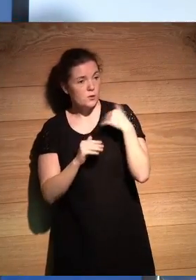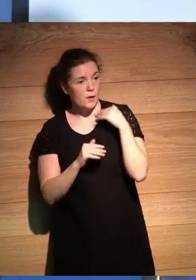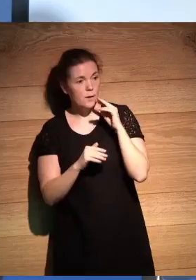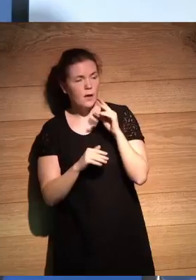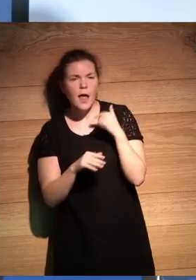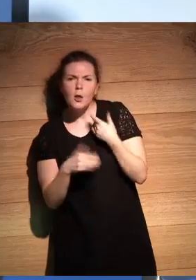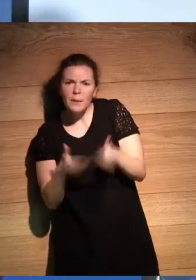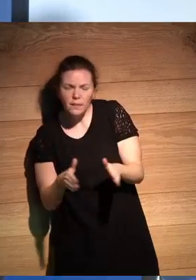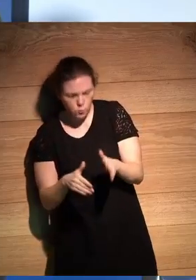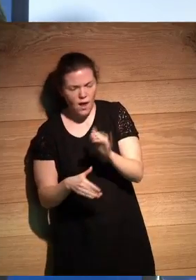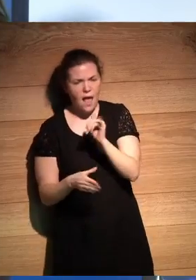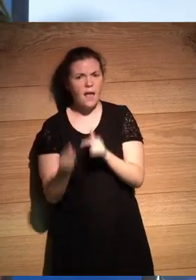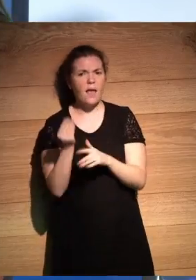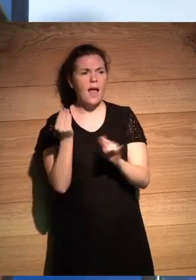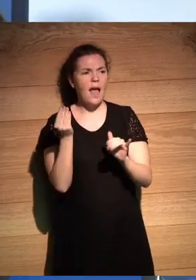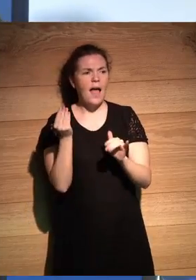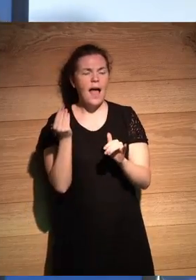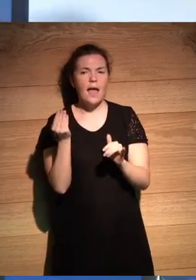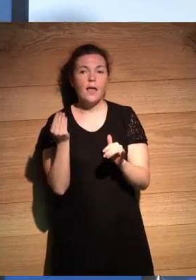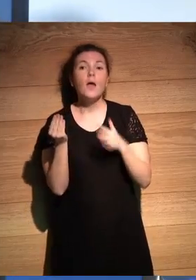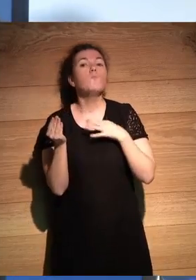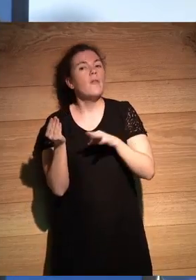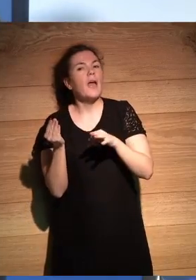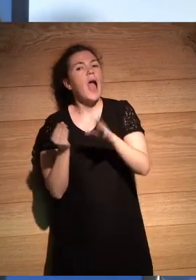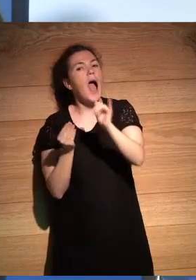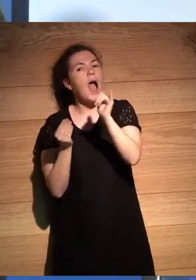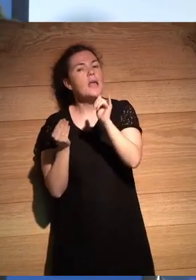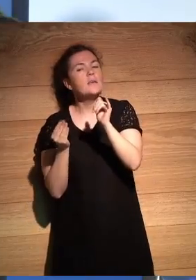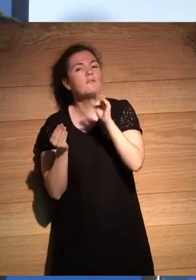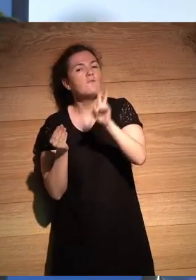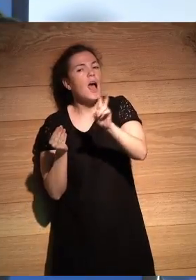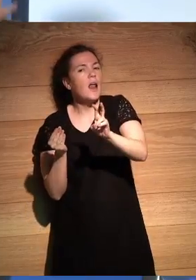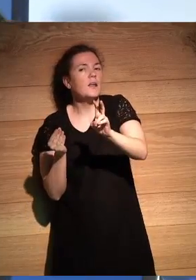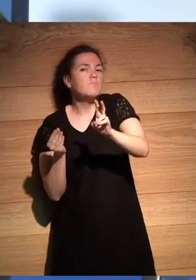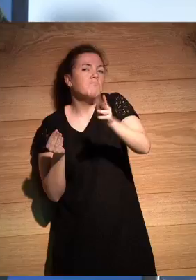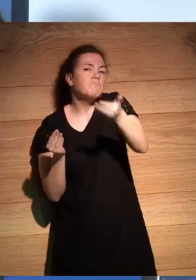lo he perdido, ah, estaba aquí. No sé, igual vale la pena que lo tengáis por ahí, que lo veáis